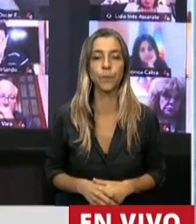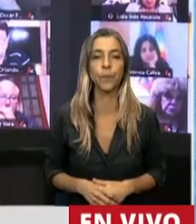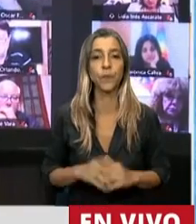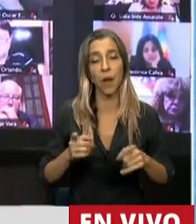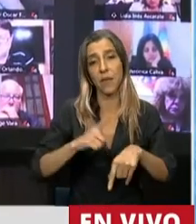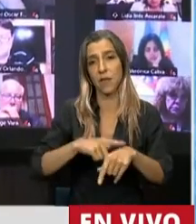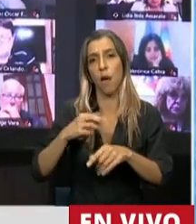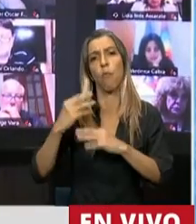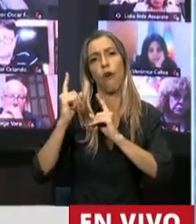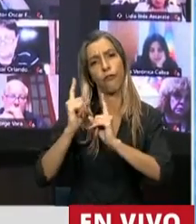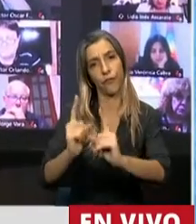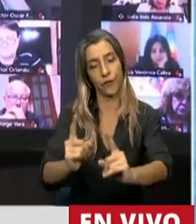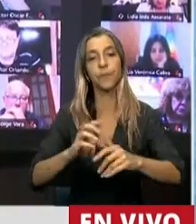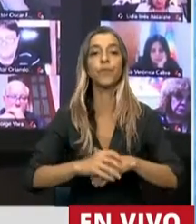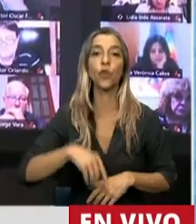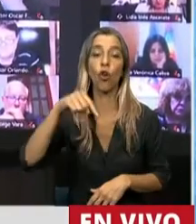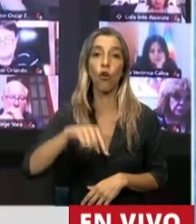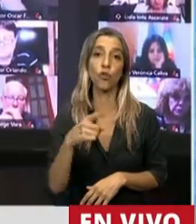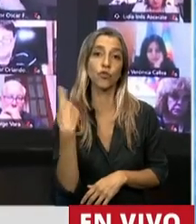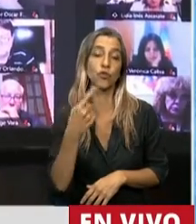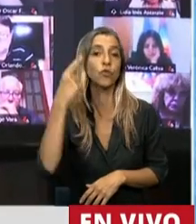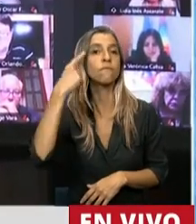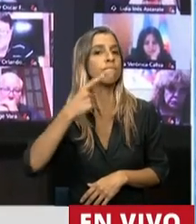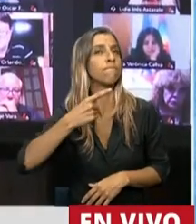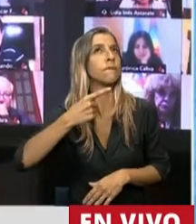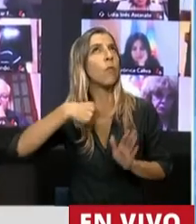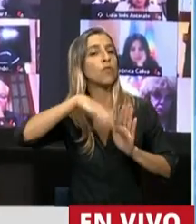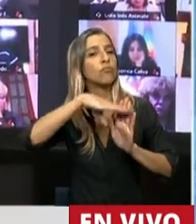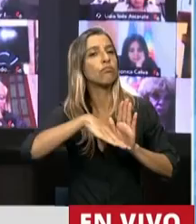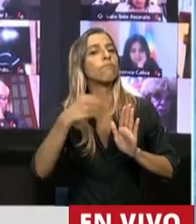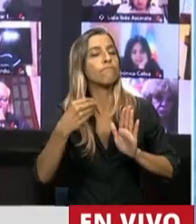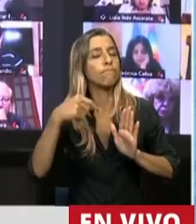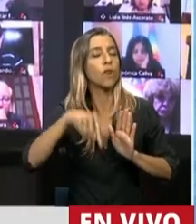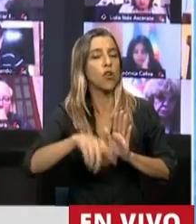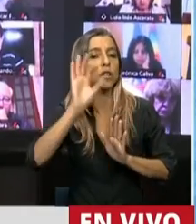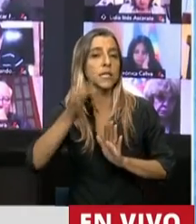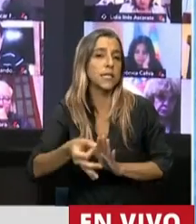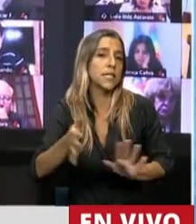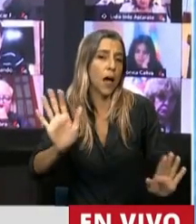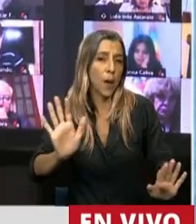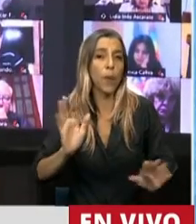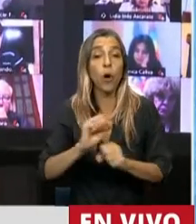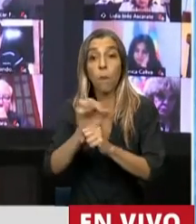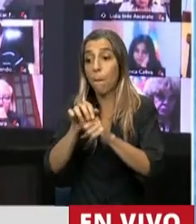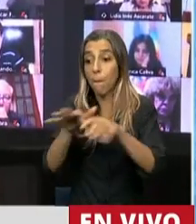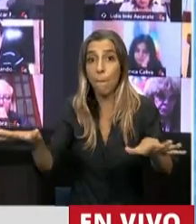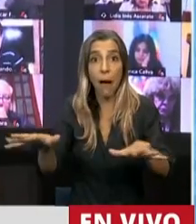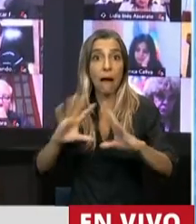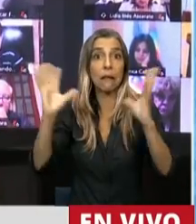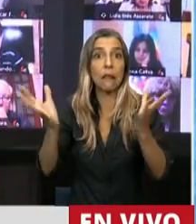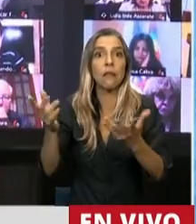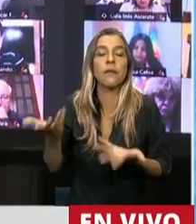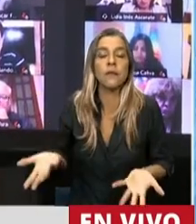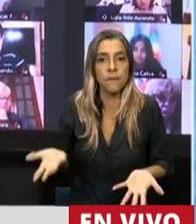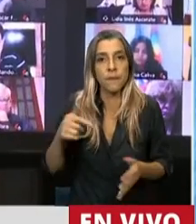tiempo. Hoy hemos priorizado una de las epidemias que vivimos dentro de la pandemia